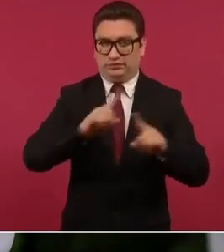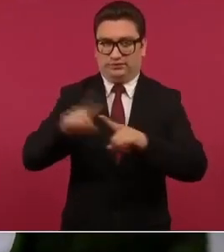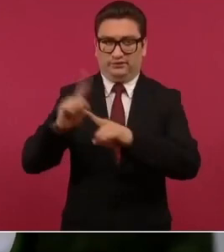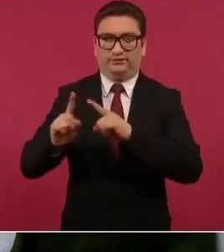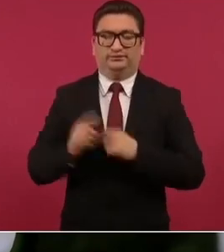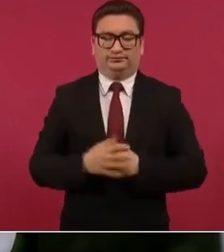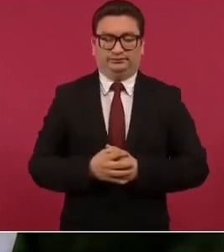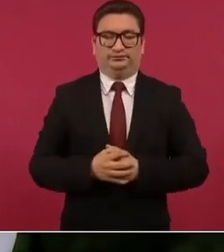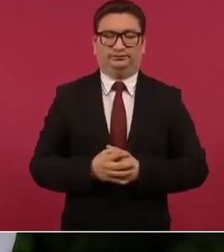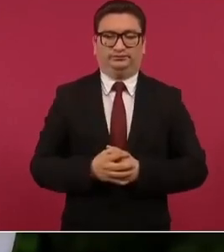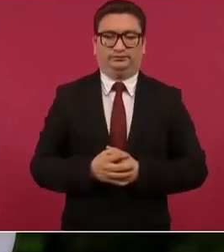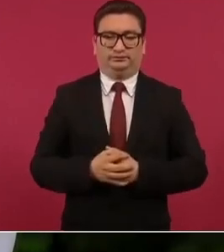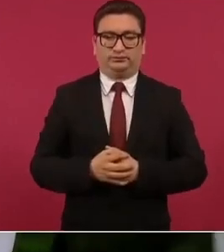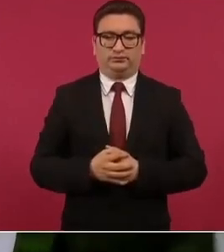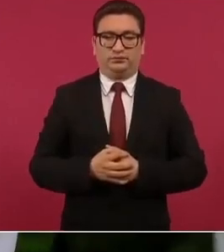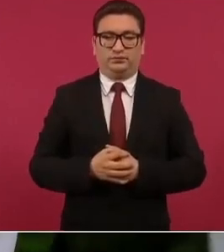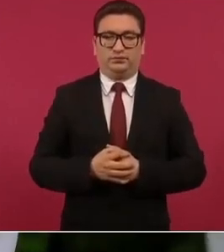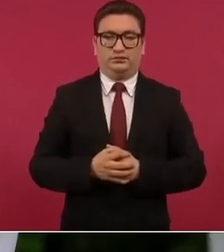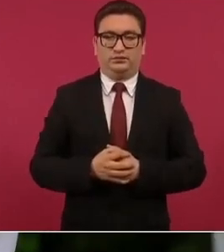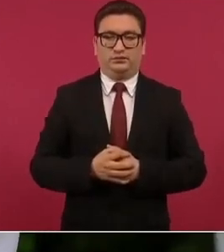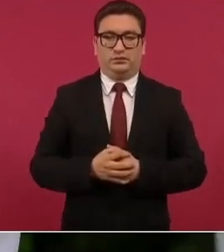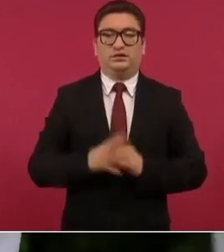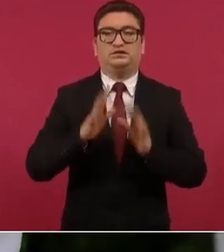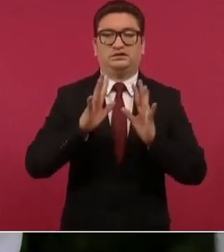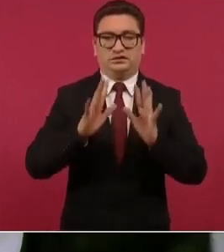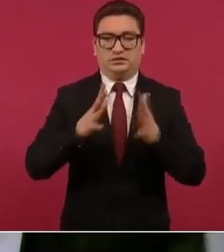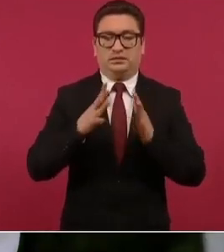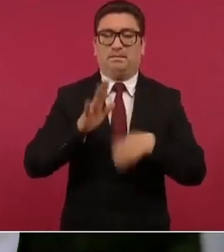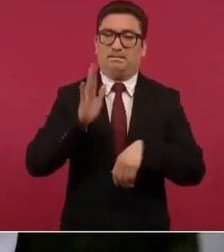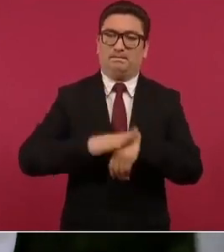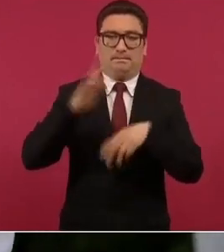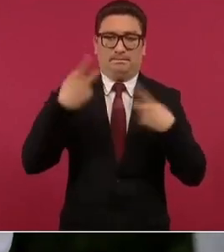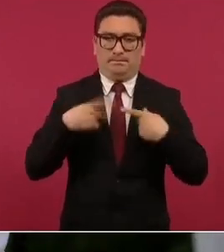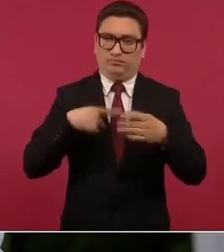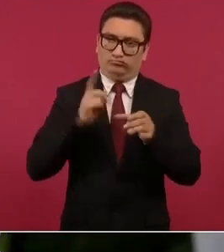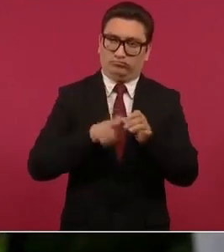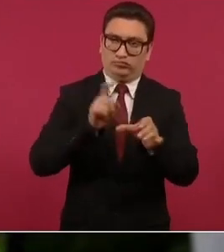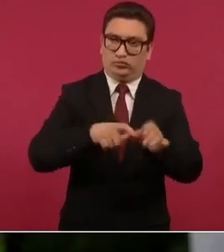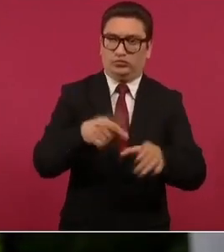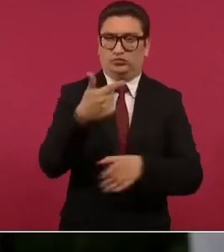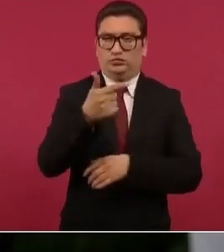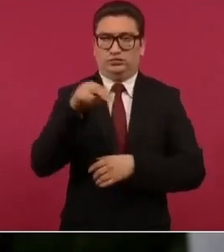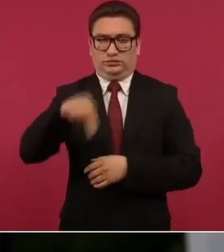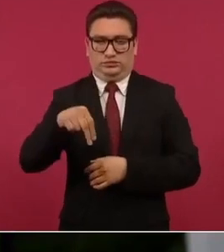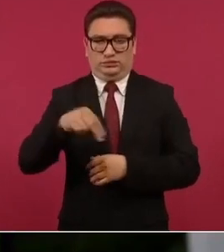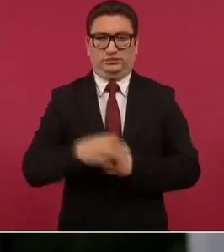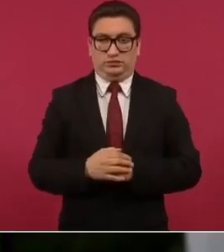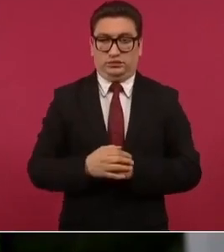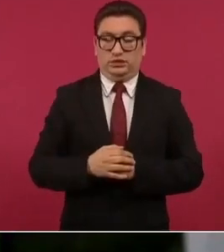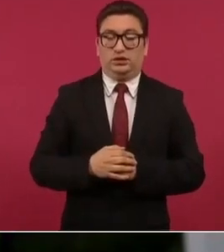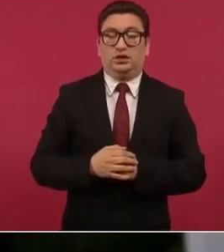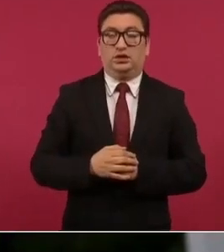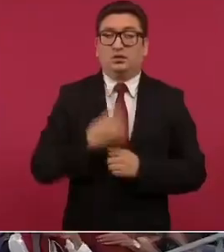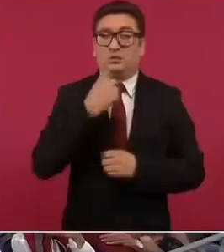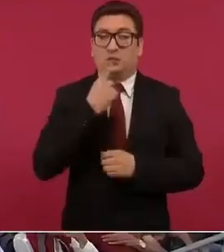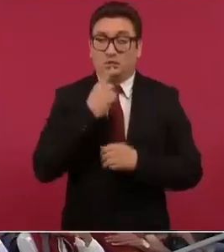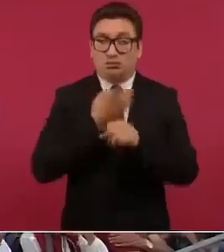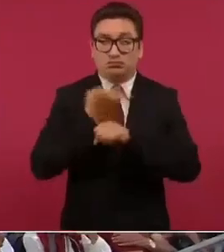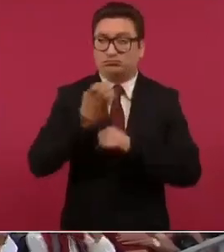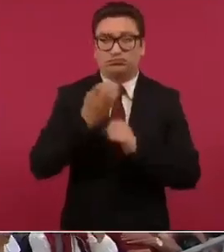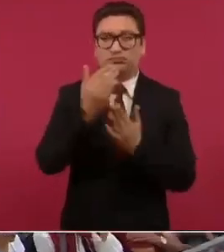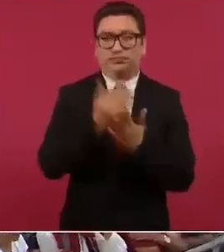ya hay más personal de la Guardia Nacional que policías estatales